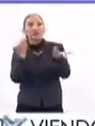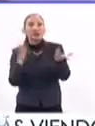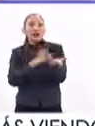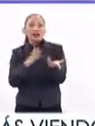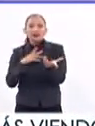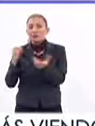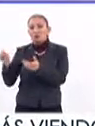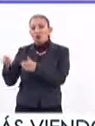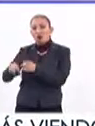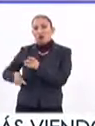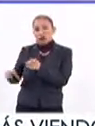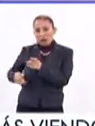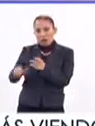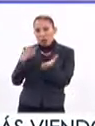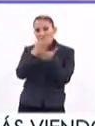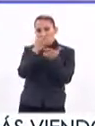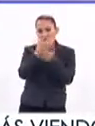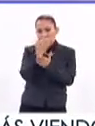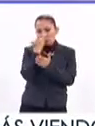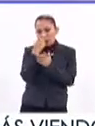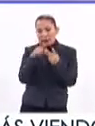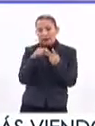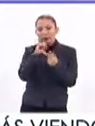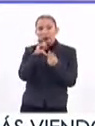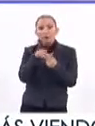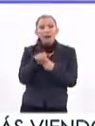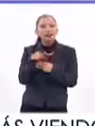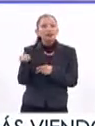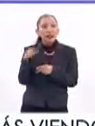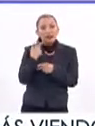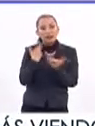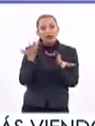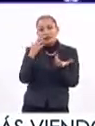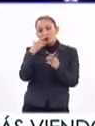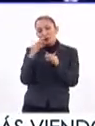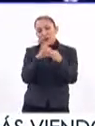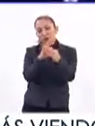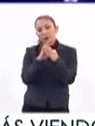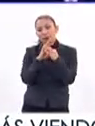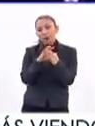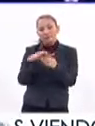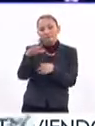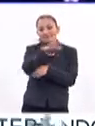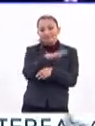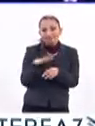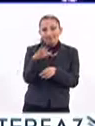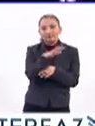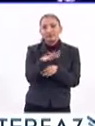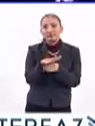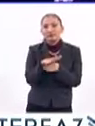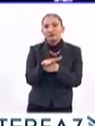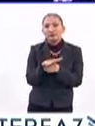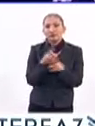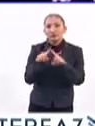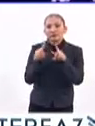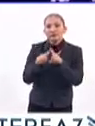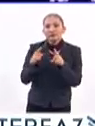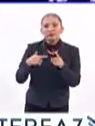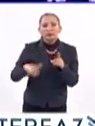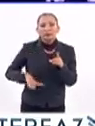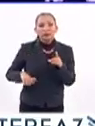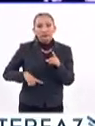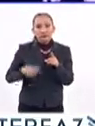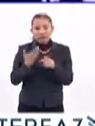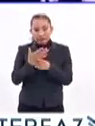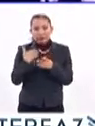de forma periódica en las escuelas. Y, por supuesto, esta corresponsabilidad entre los diferentes entes de gobierno.